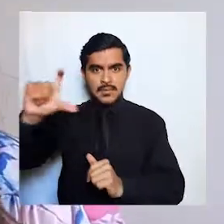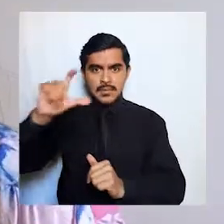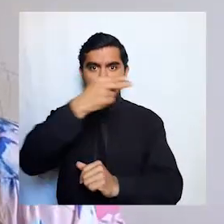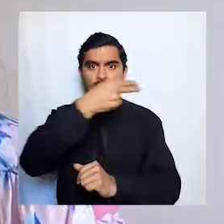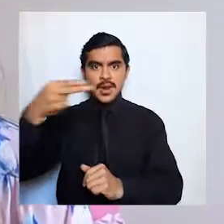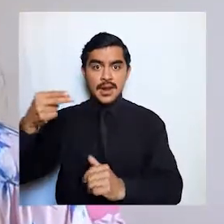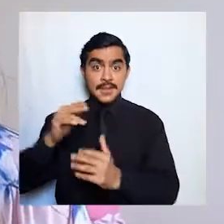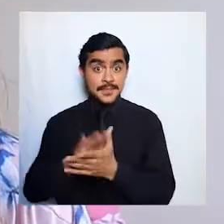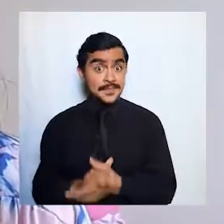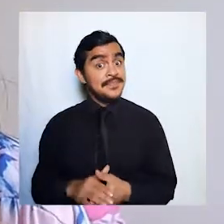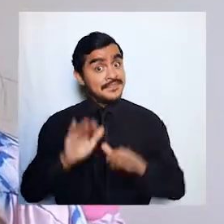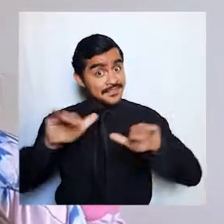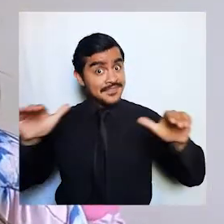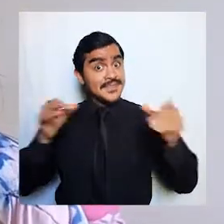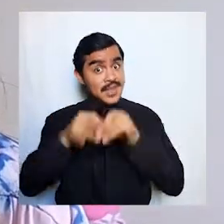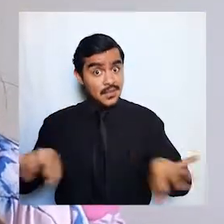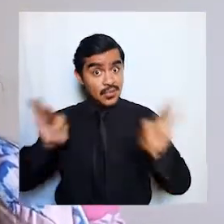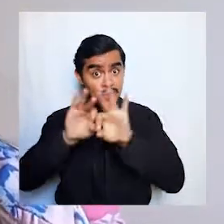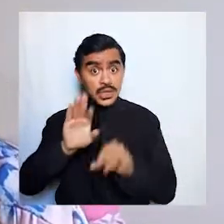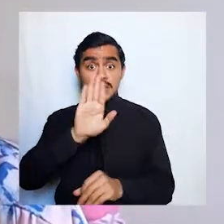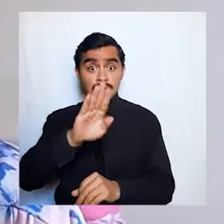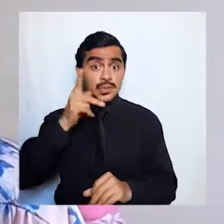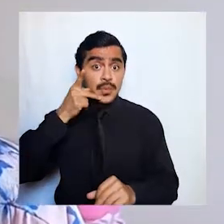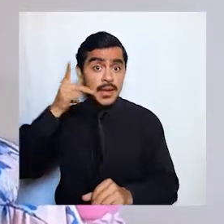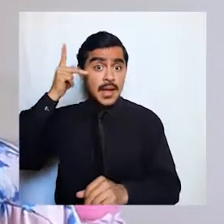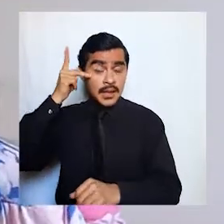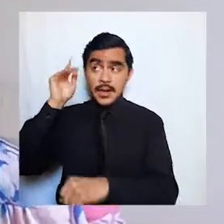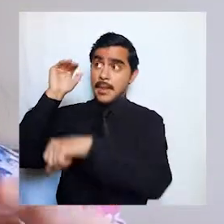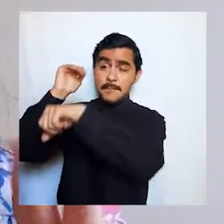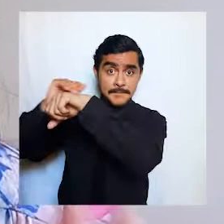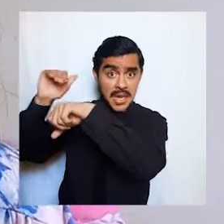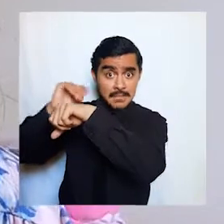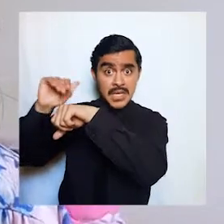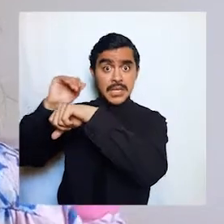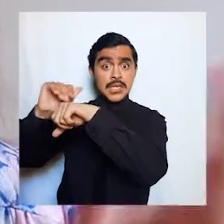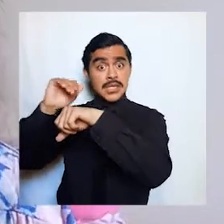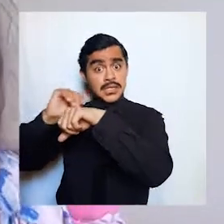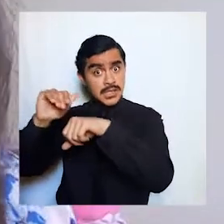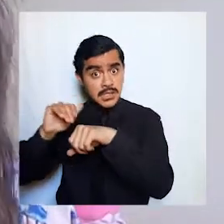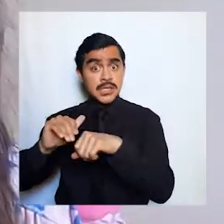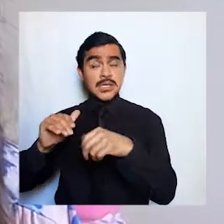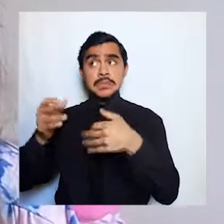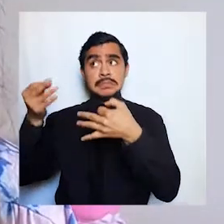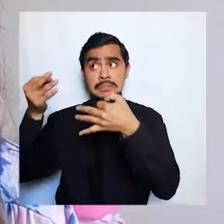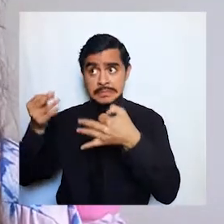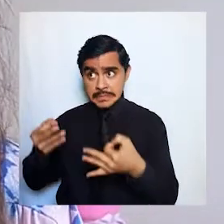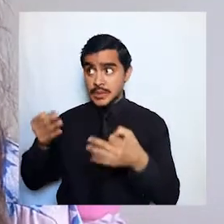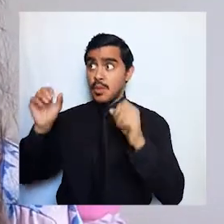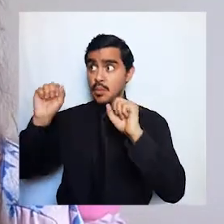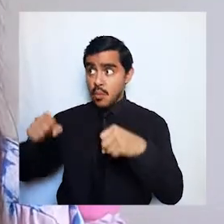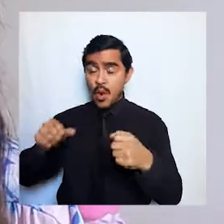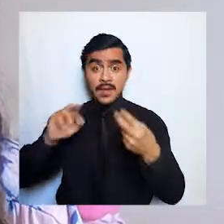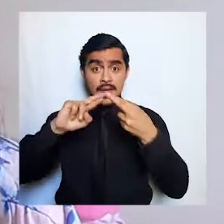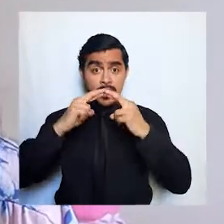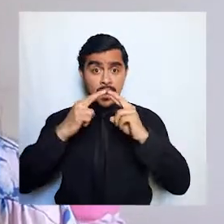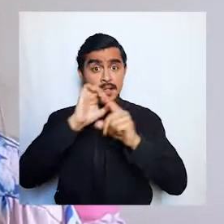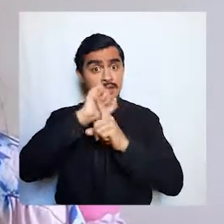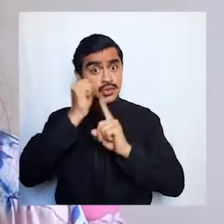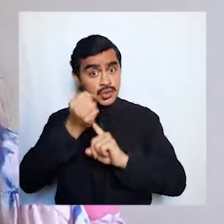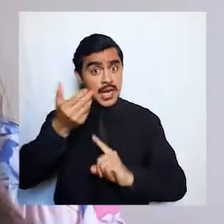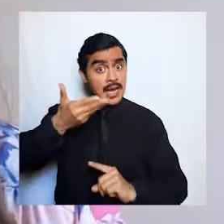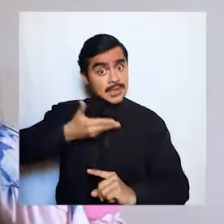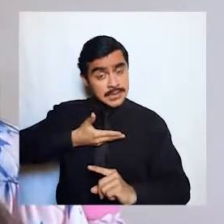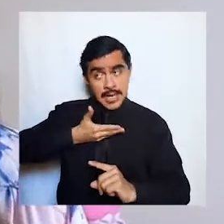chiquillos es muy importante que le pidan permiso a sus papás o sea la autorización definitiva de que pueden tener sus redes sociales